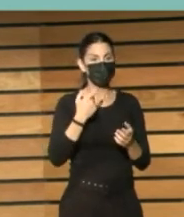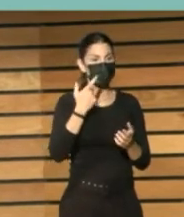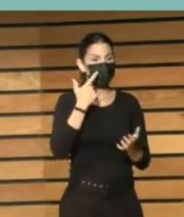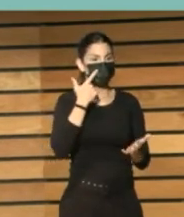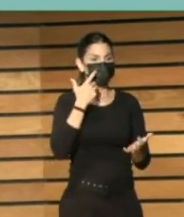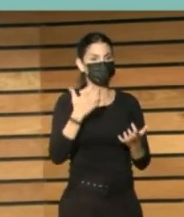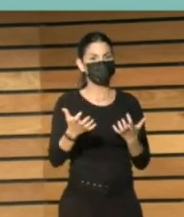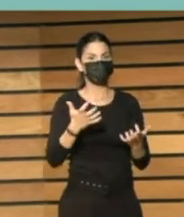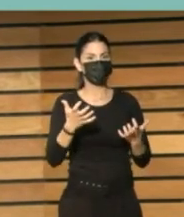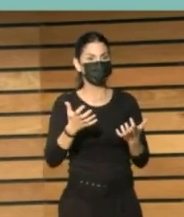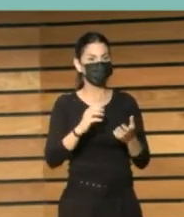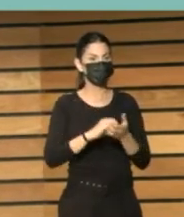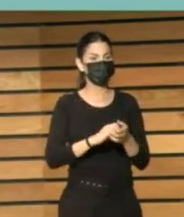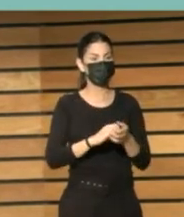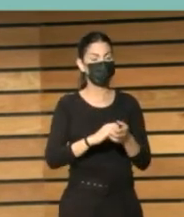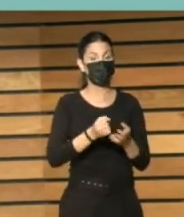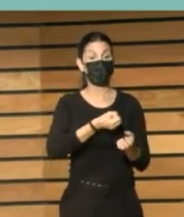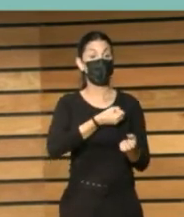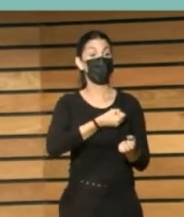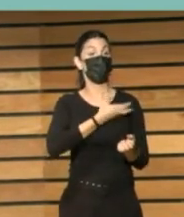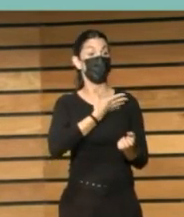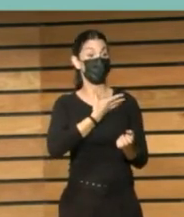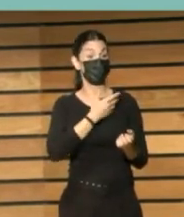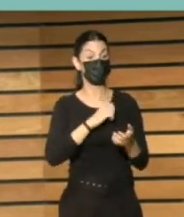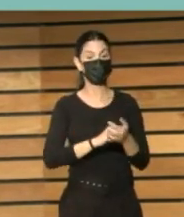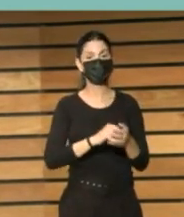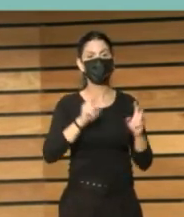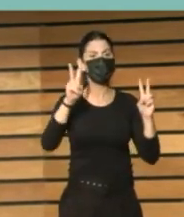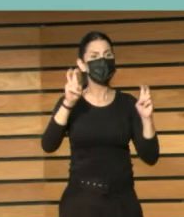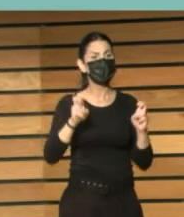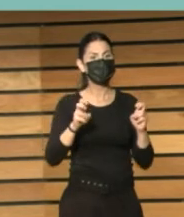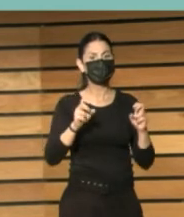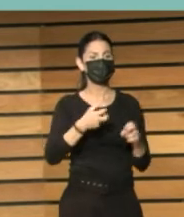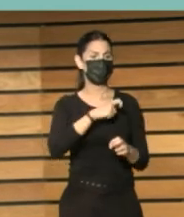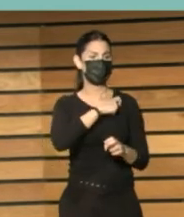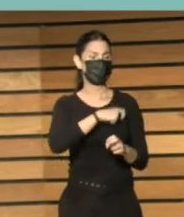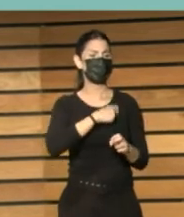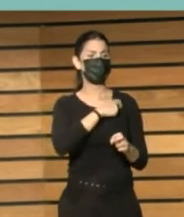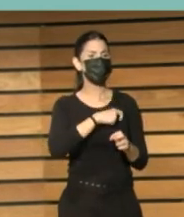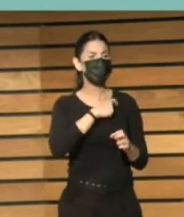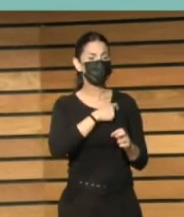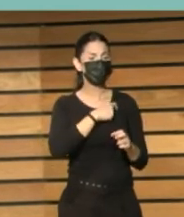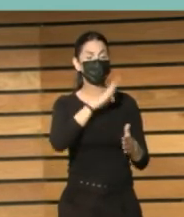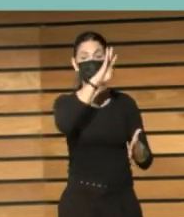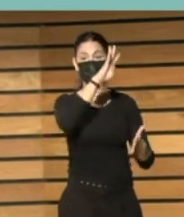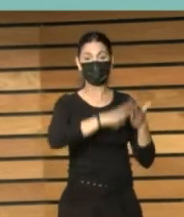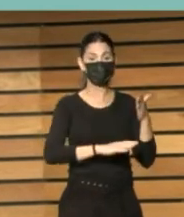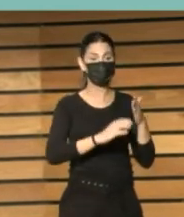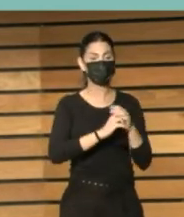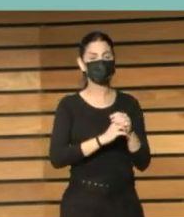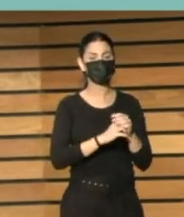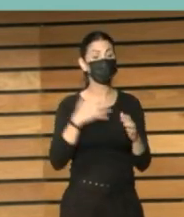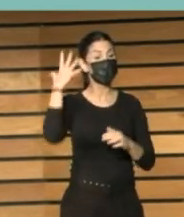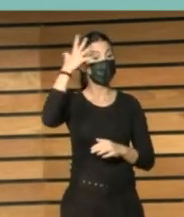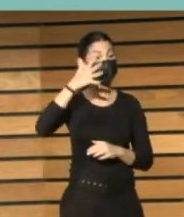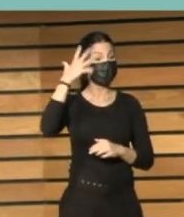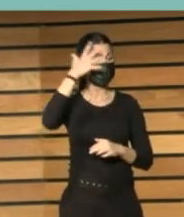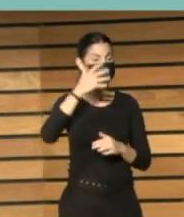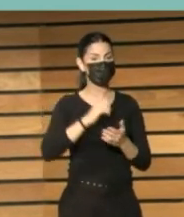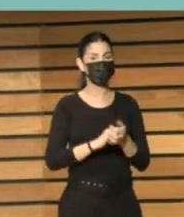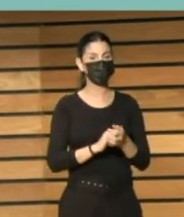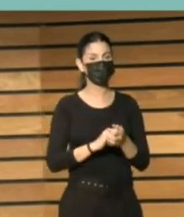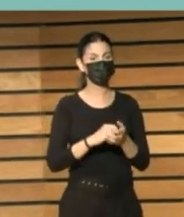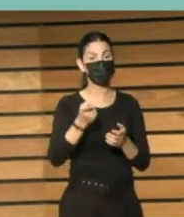para que yo sepa en este momento la Diputación de Barcelona, Castellón y Navarra, estemos preparando vehículos de este tipo.